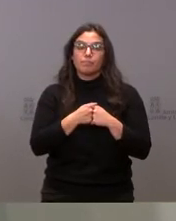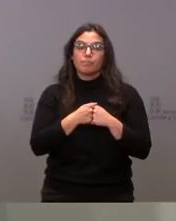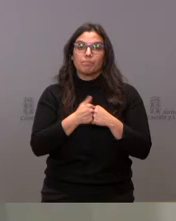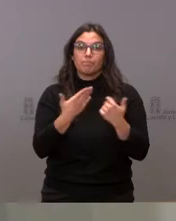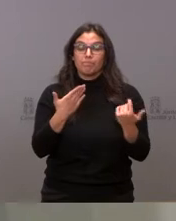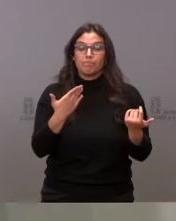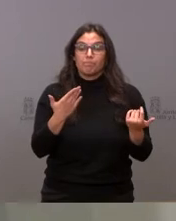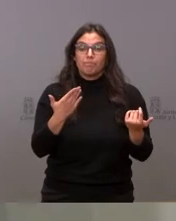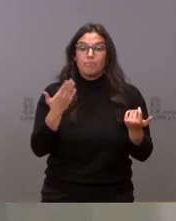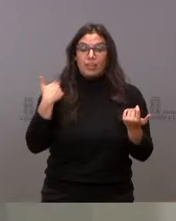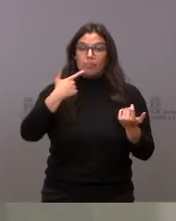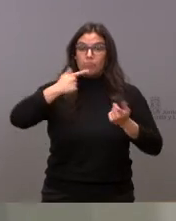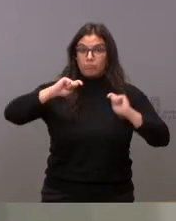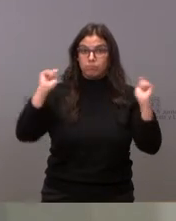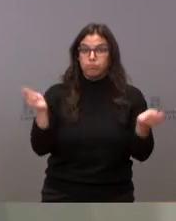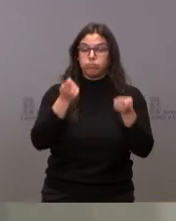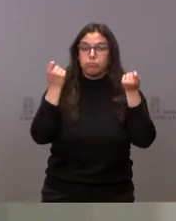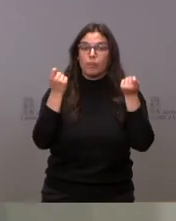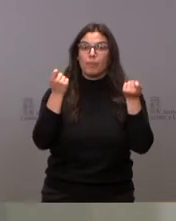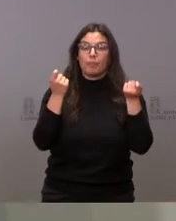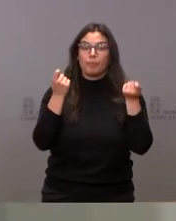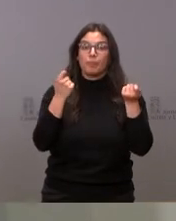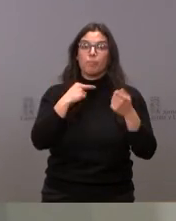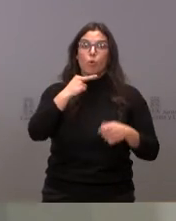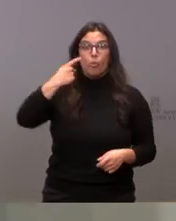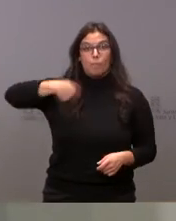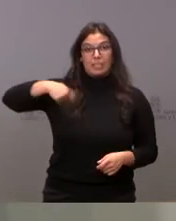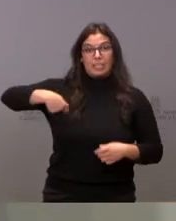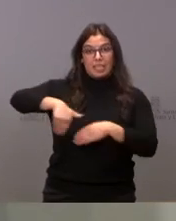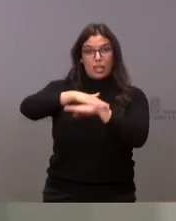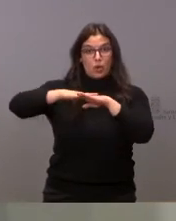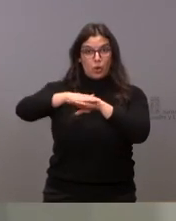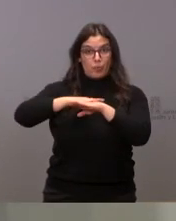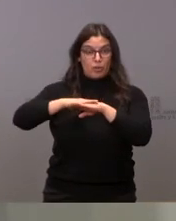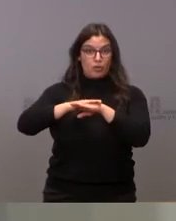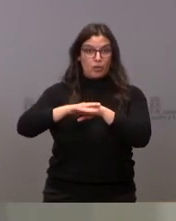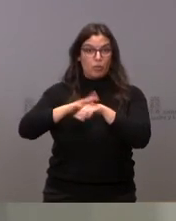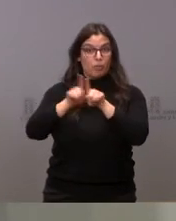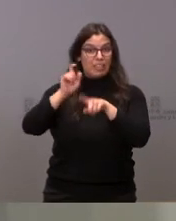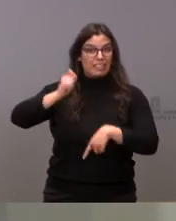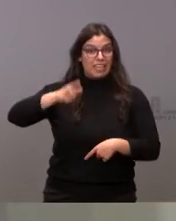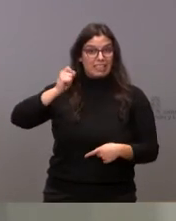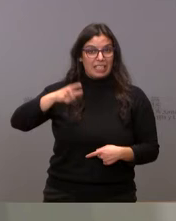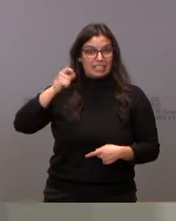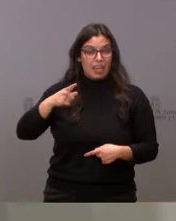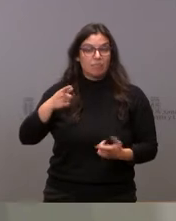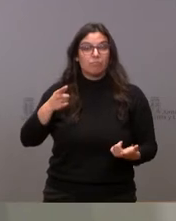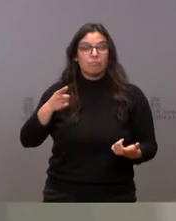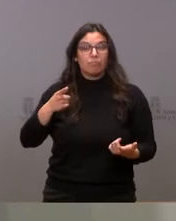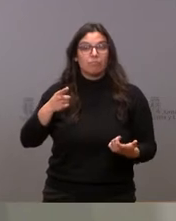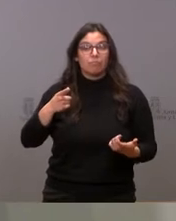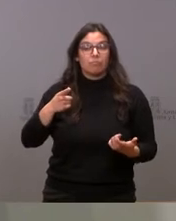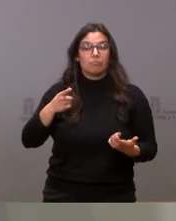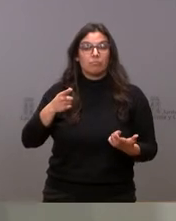anunció por parte del presidente del Gobierno, como viene siendo habitual, sin esperar a que se